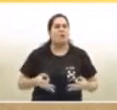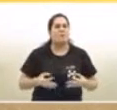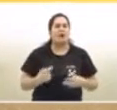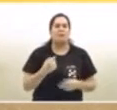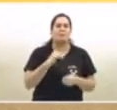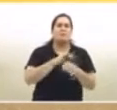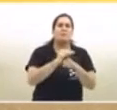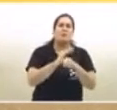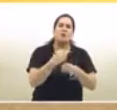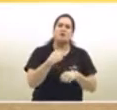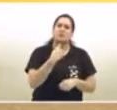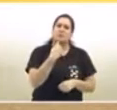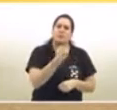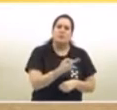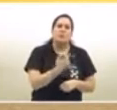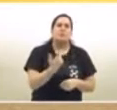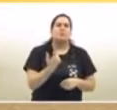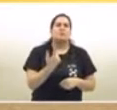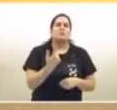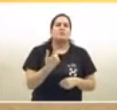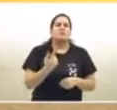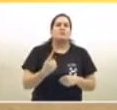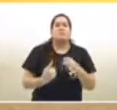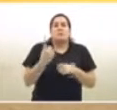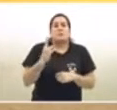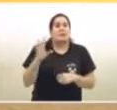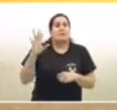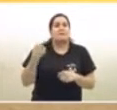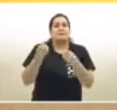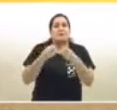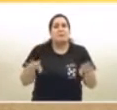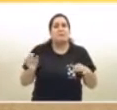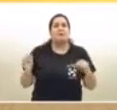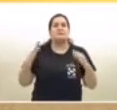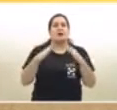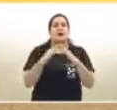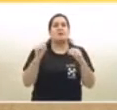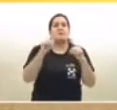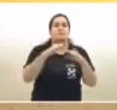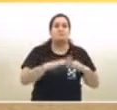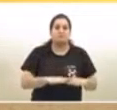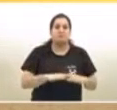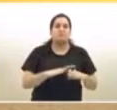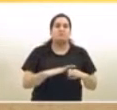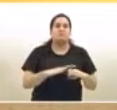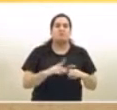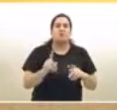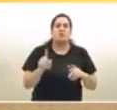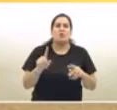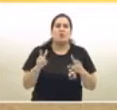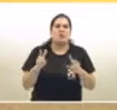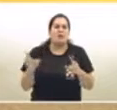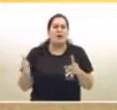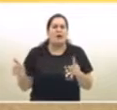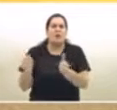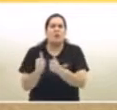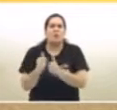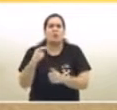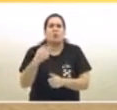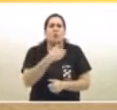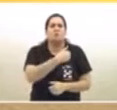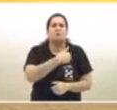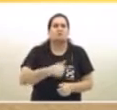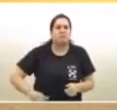primera vez, desde el inicio de la cuarentena, del ASPO, no están junto al Presidente de la Nación y al